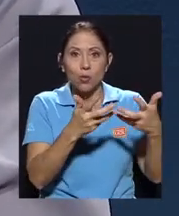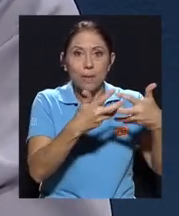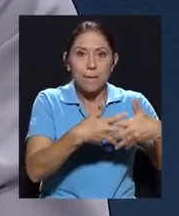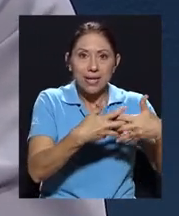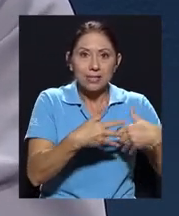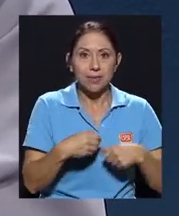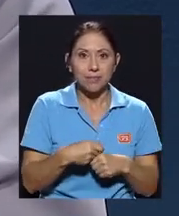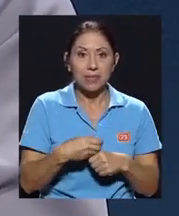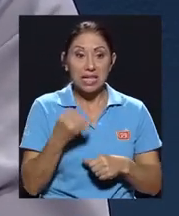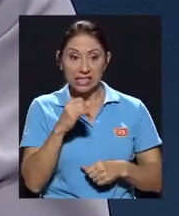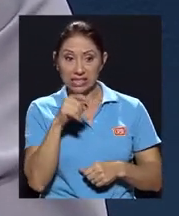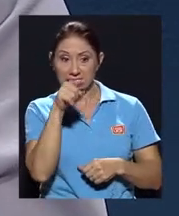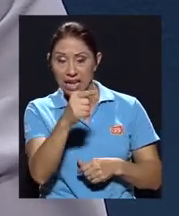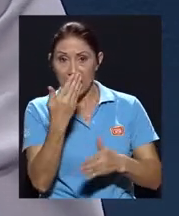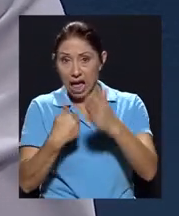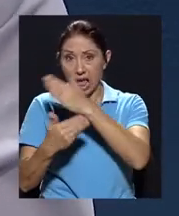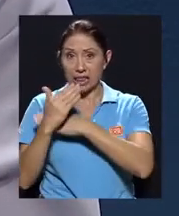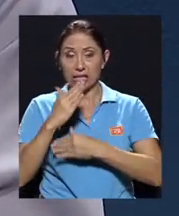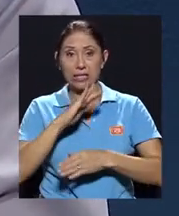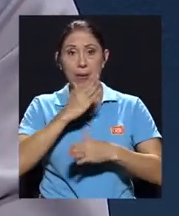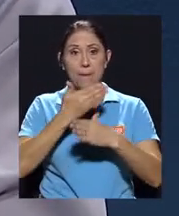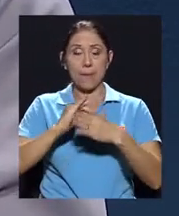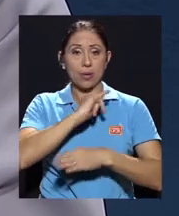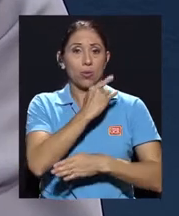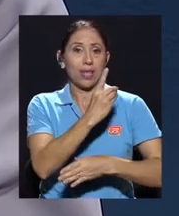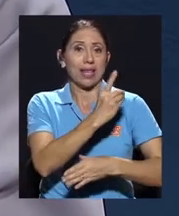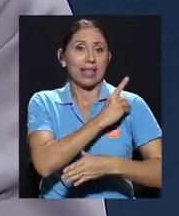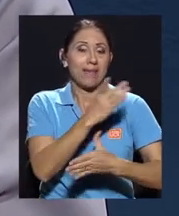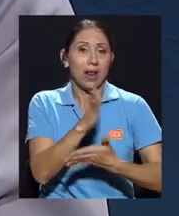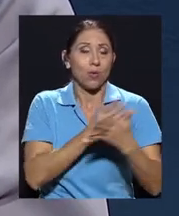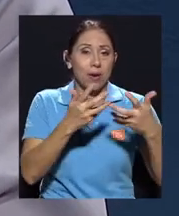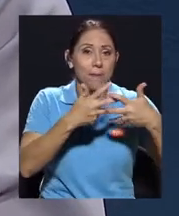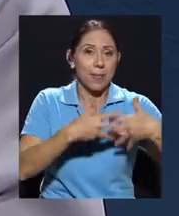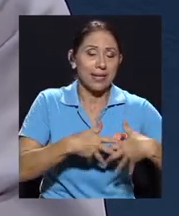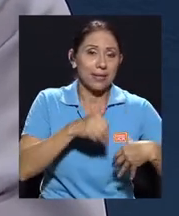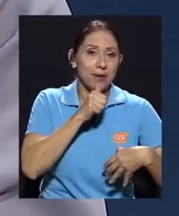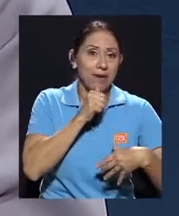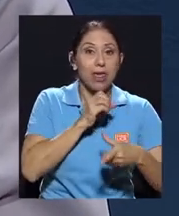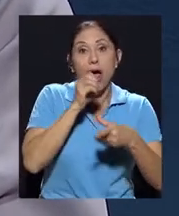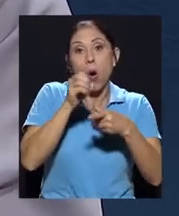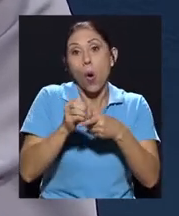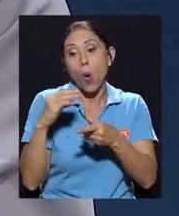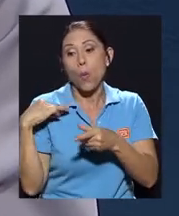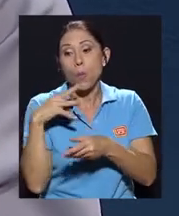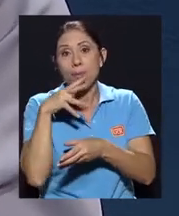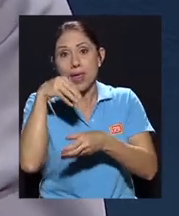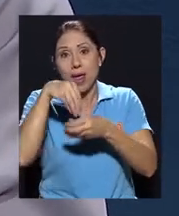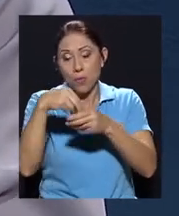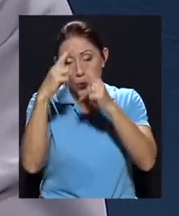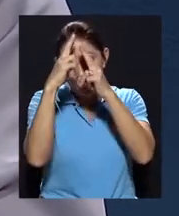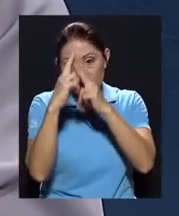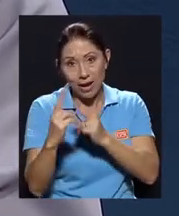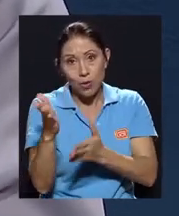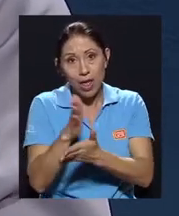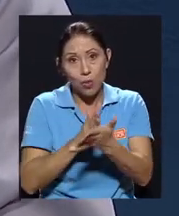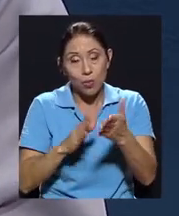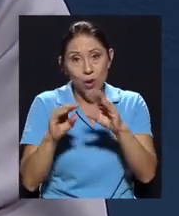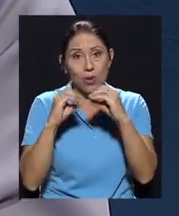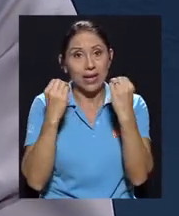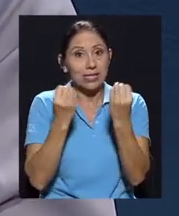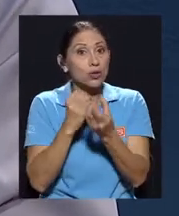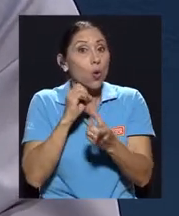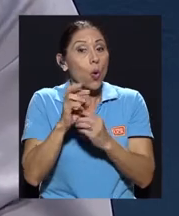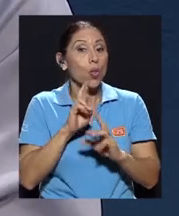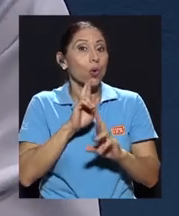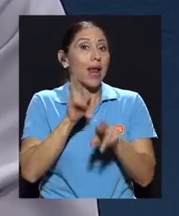directivo de alguna empresa privada, si ha sido miembro honorario de alguna asociación sin fines de lucro, si ha sido donante de alguna asociación sin fines de lucro,